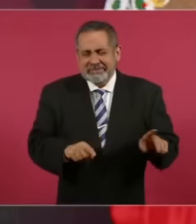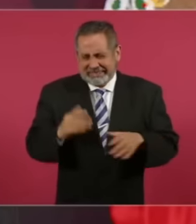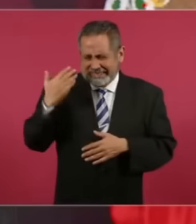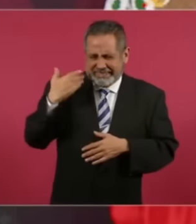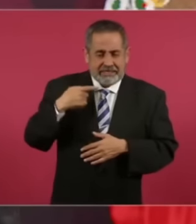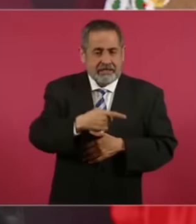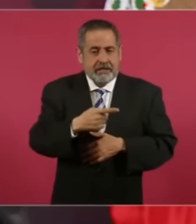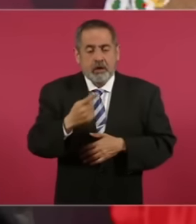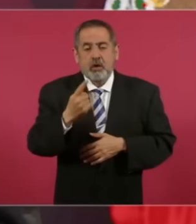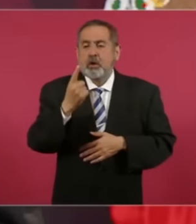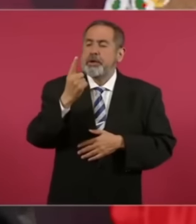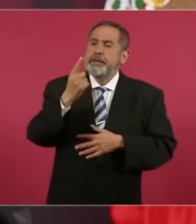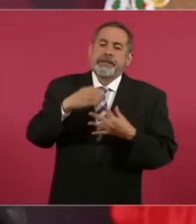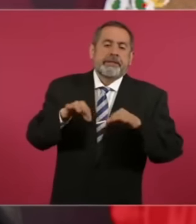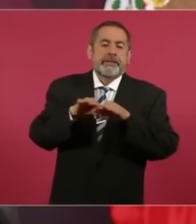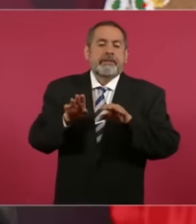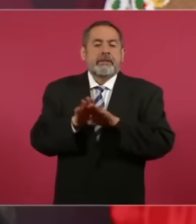Lo importante